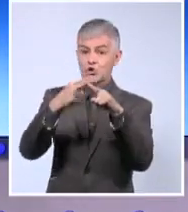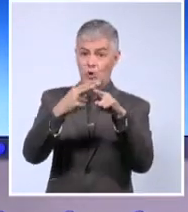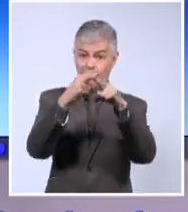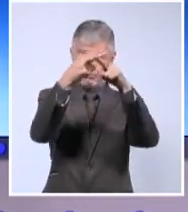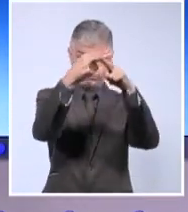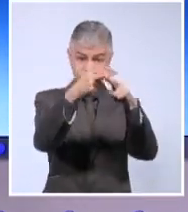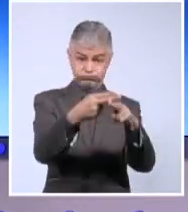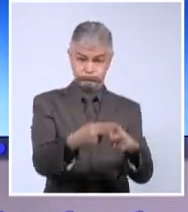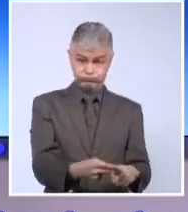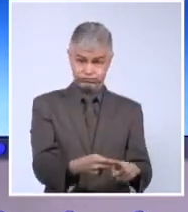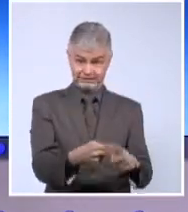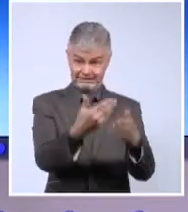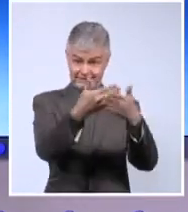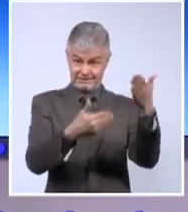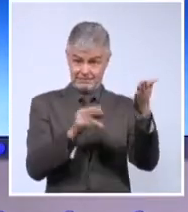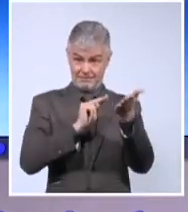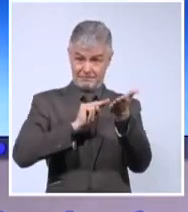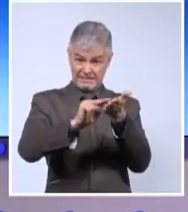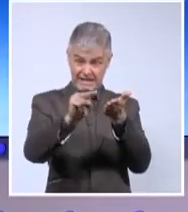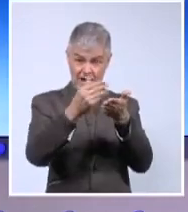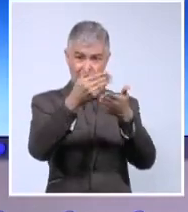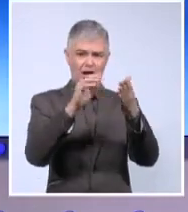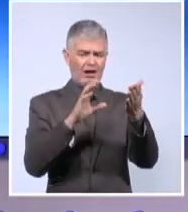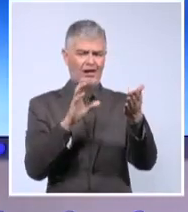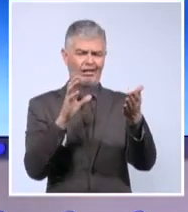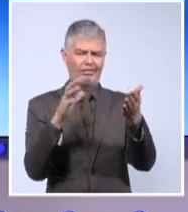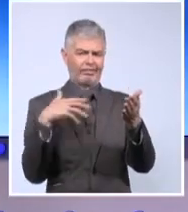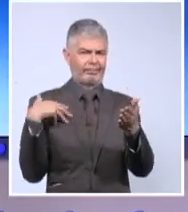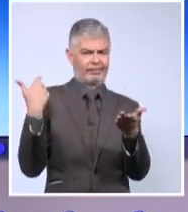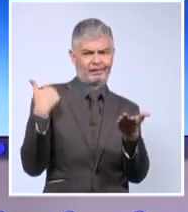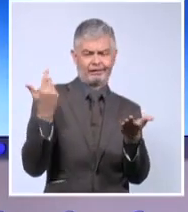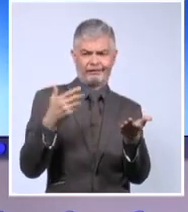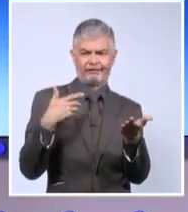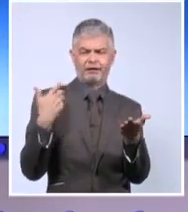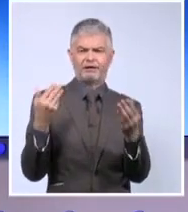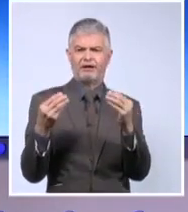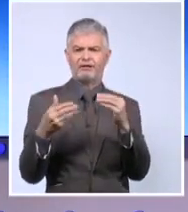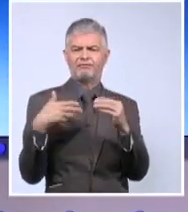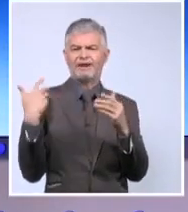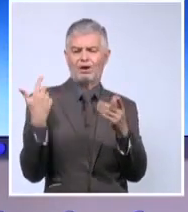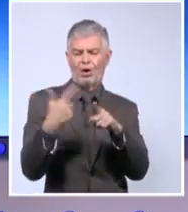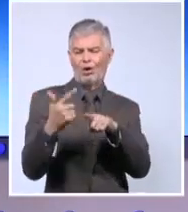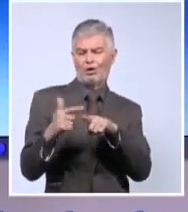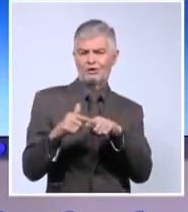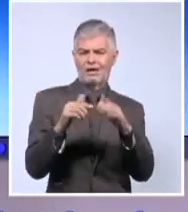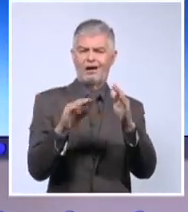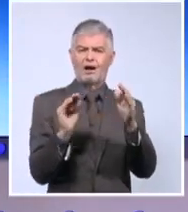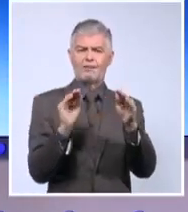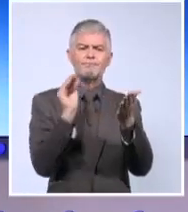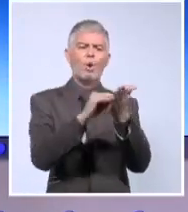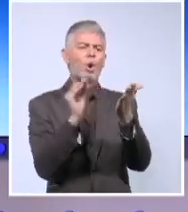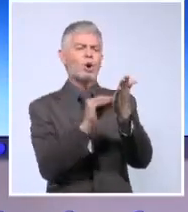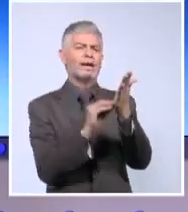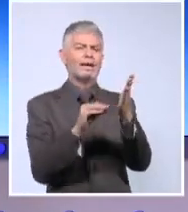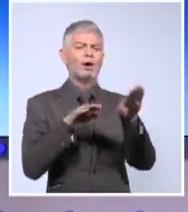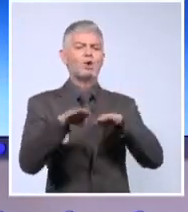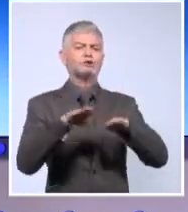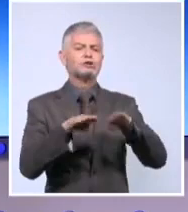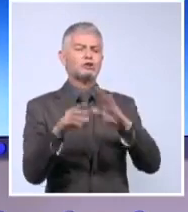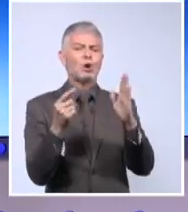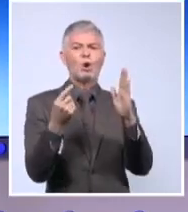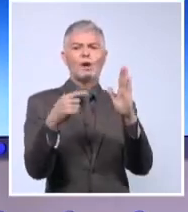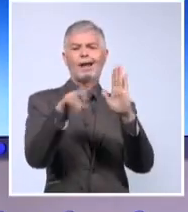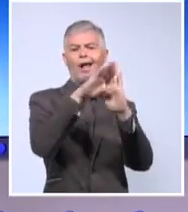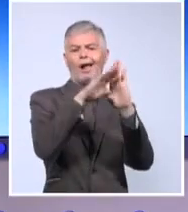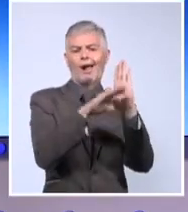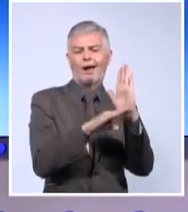ese documento. Recuerden que es un correo insultante. Ellos están poniendo un grupo de condiciones y después una lista de nombres que no son